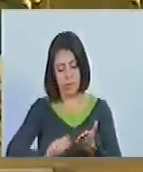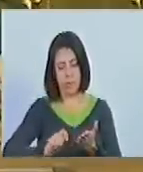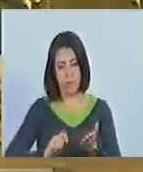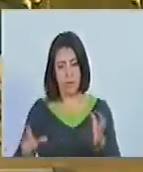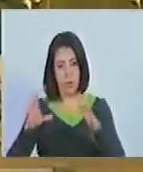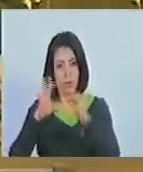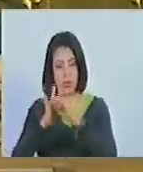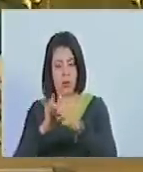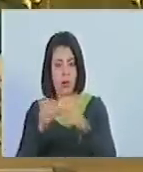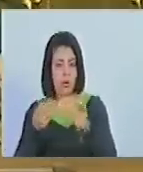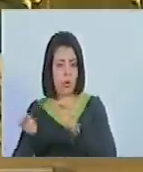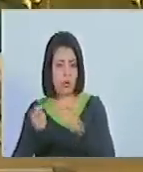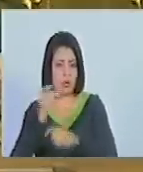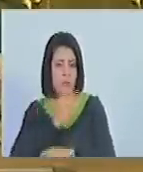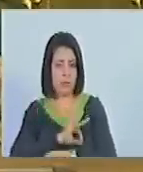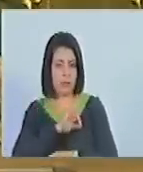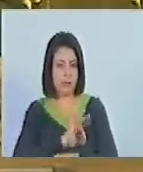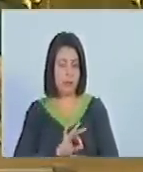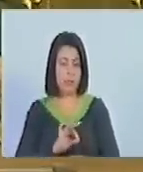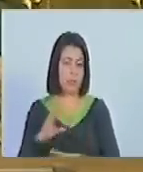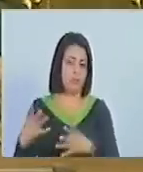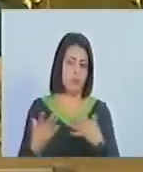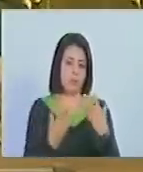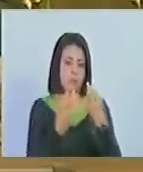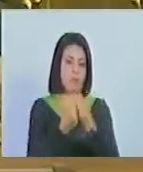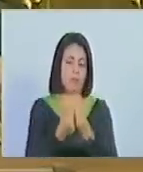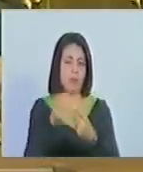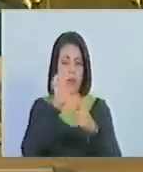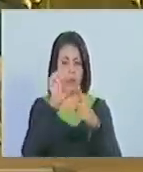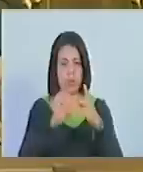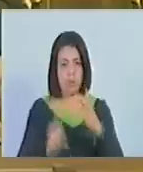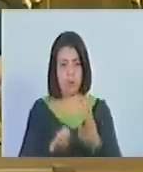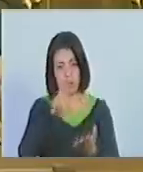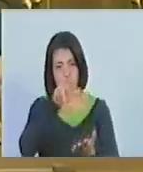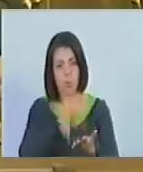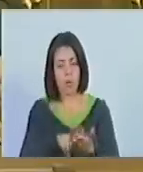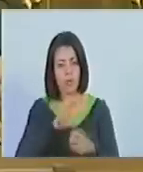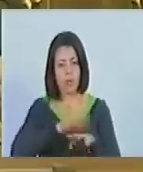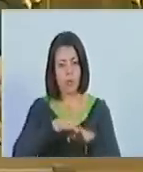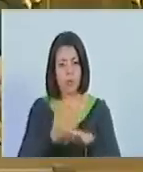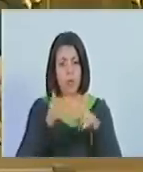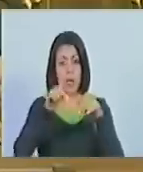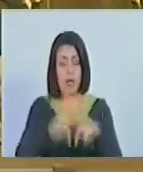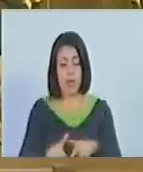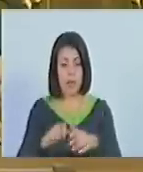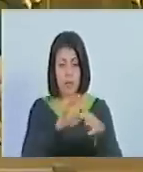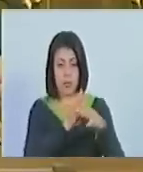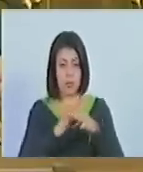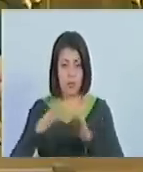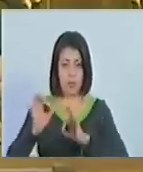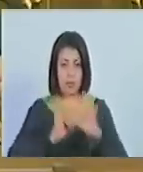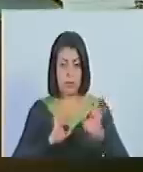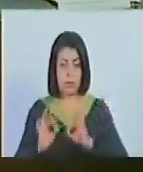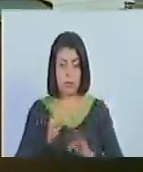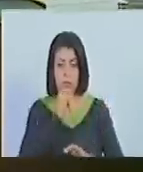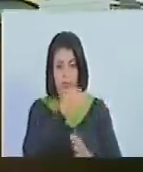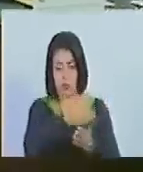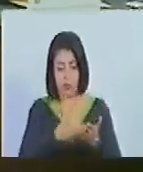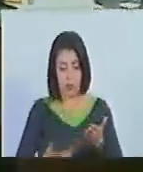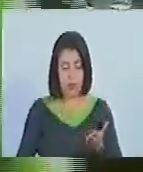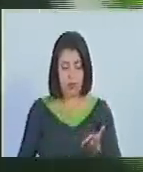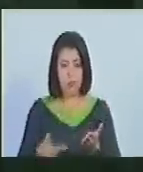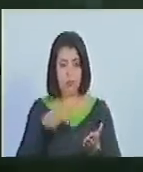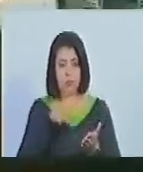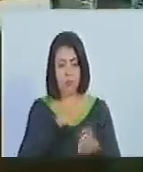unidad de Contraloría Social acompañada de los elementos probatorios. Esta unidad preparará el informe respectivo